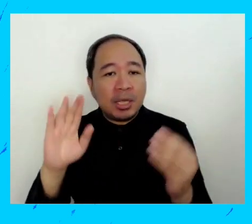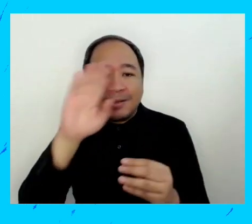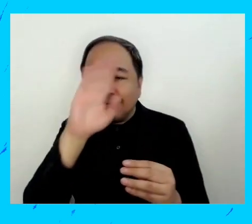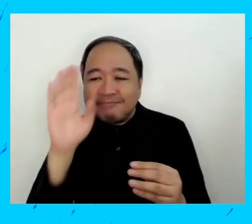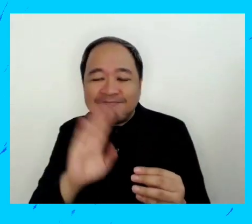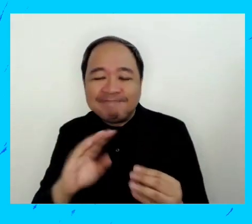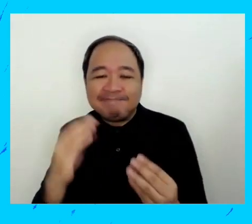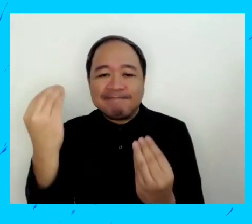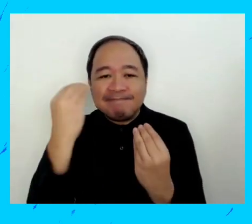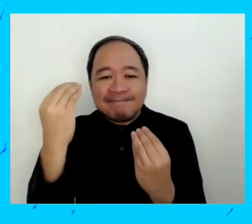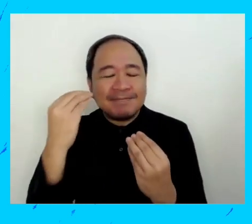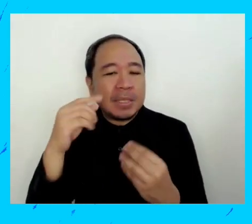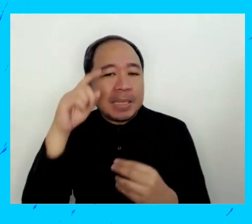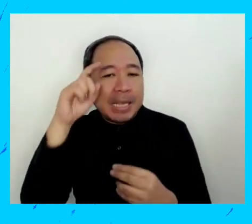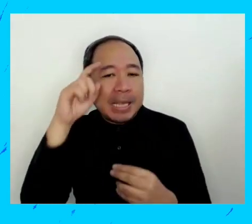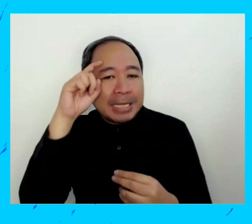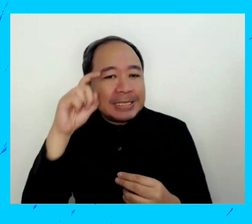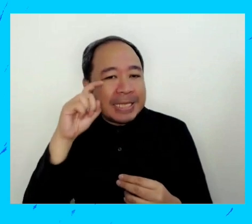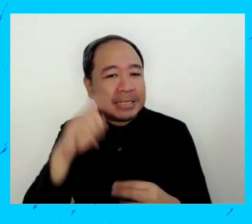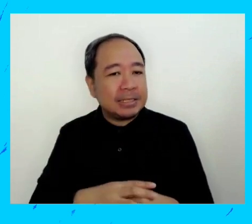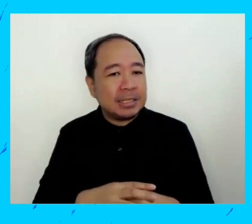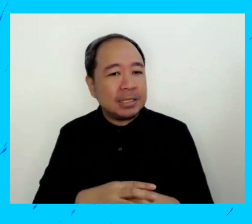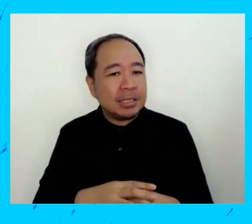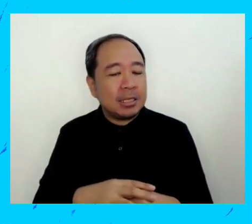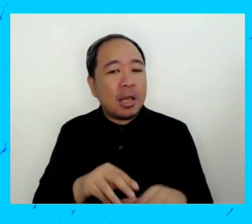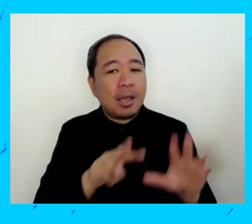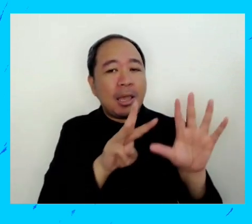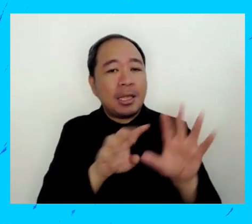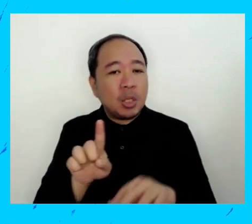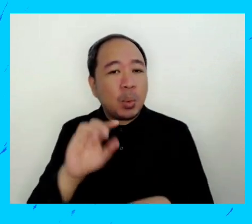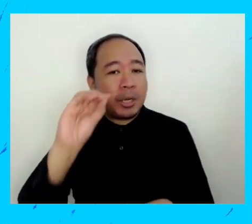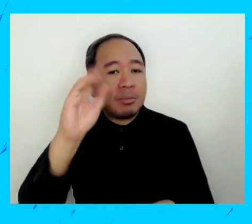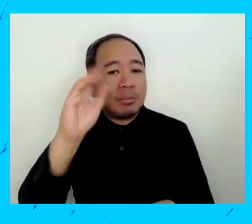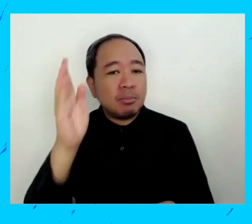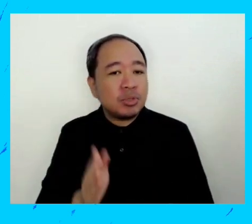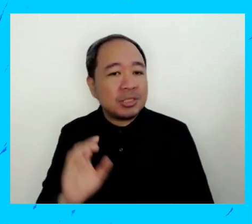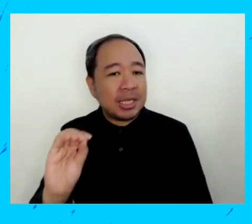81 por ciento